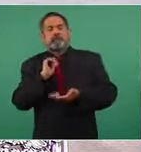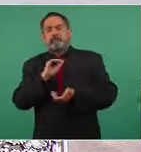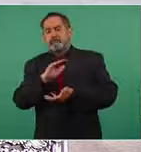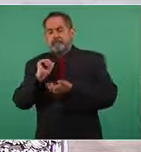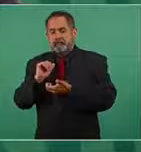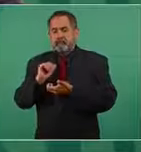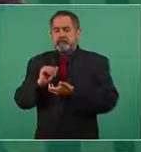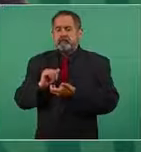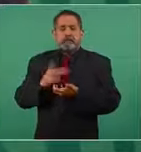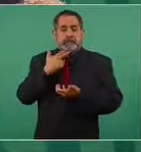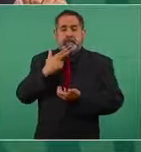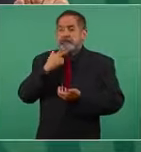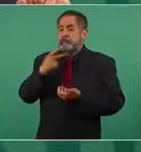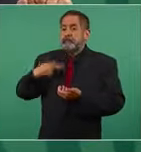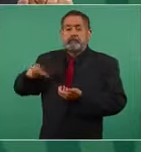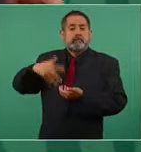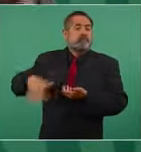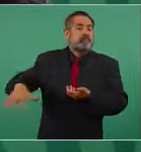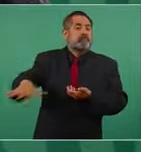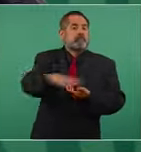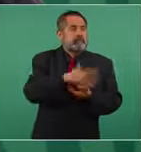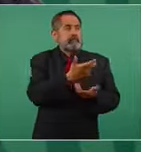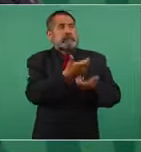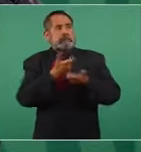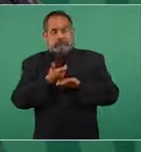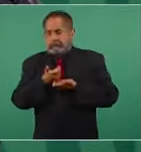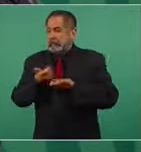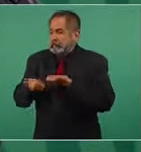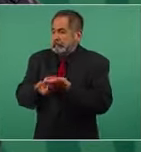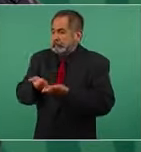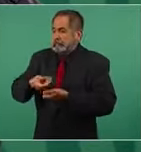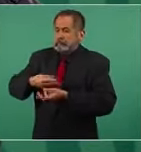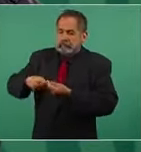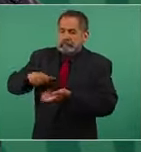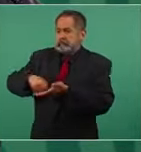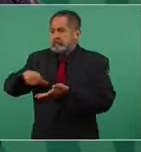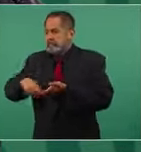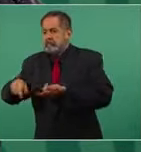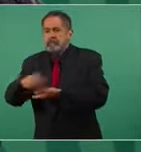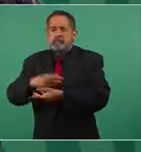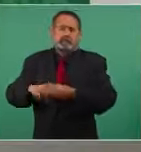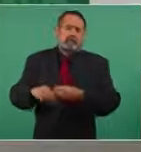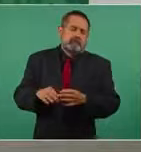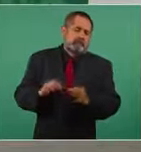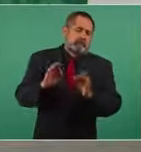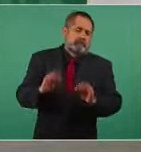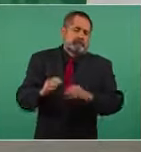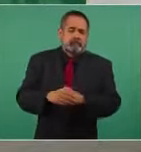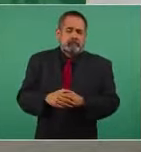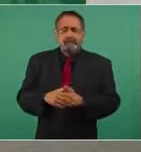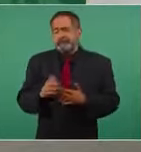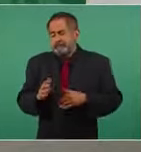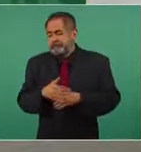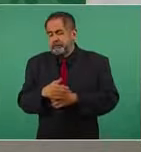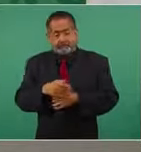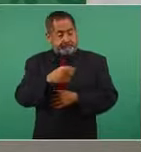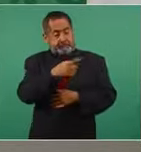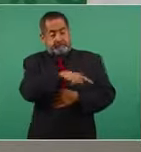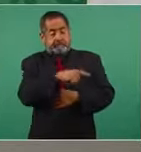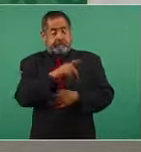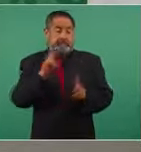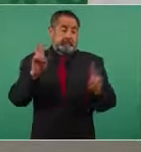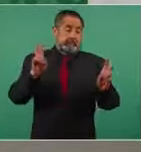llega abajo, porque los expertos, los